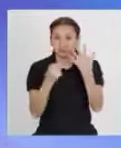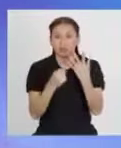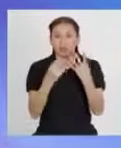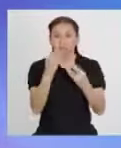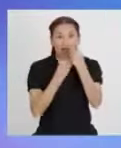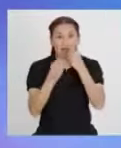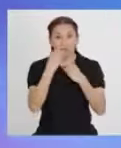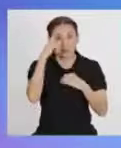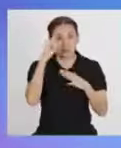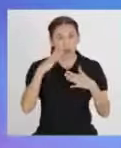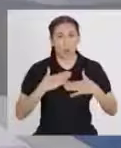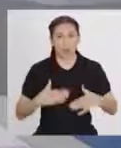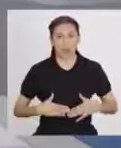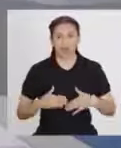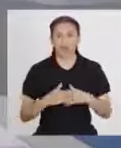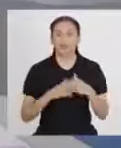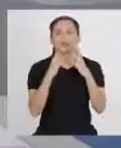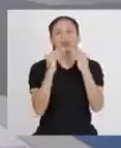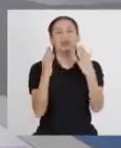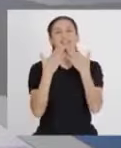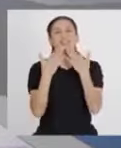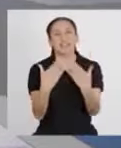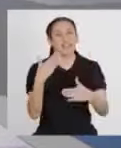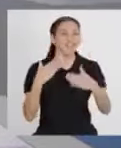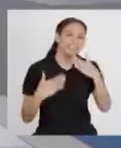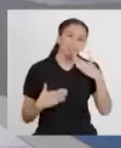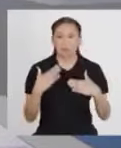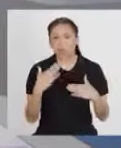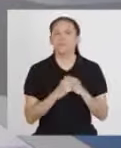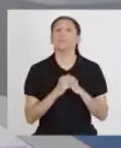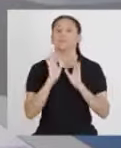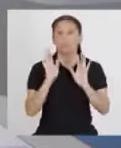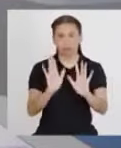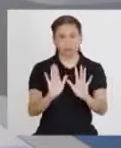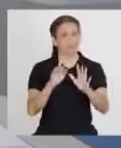para el ser humano. ¡Muchas gracias, Maka!